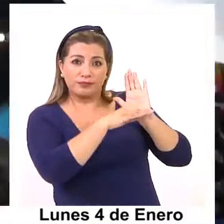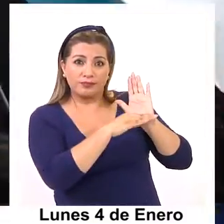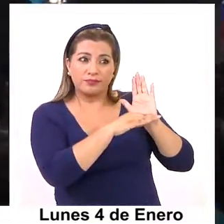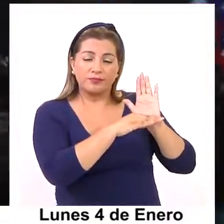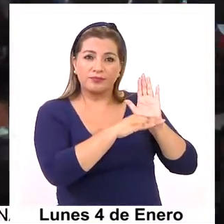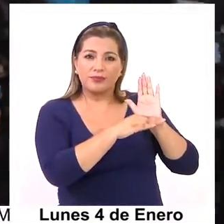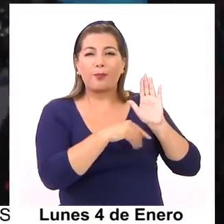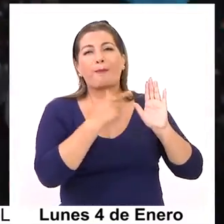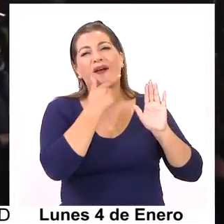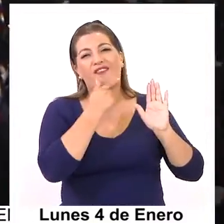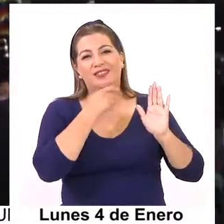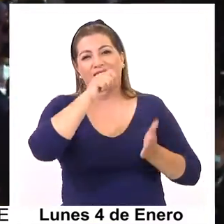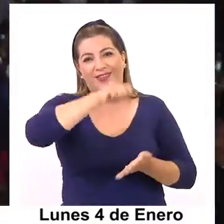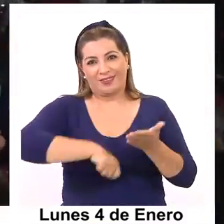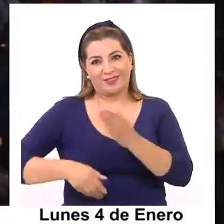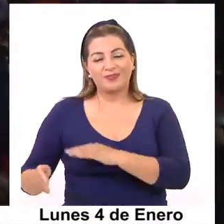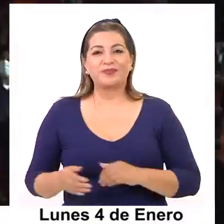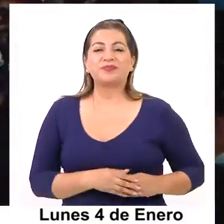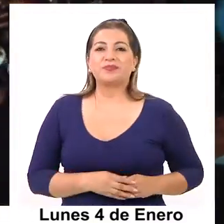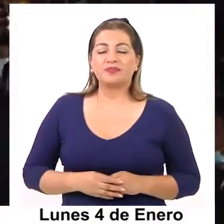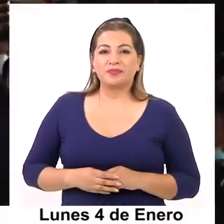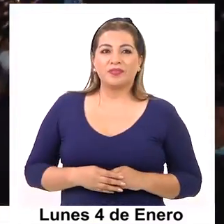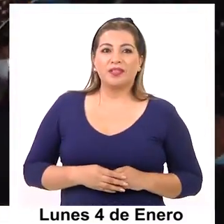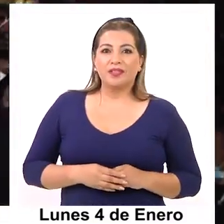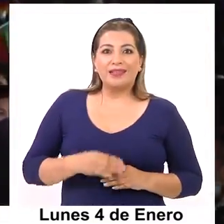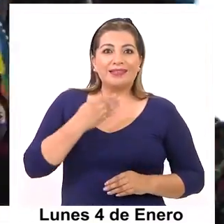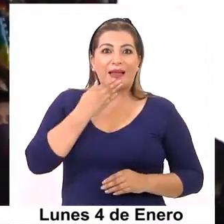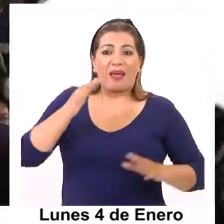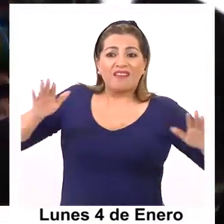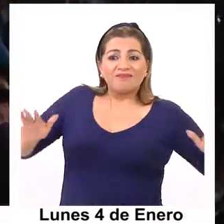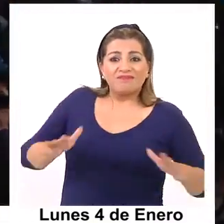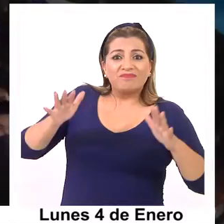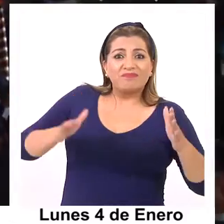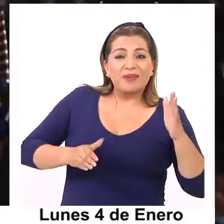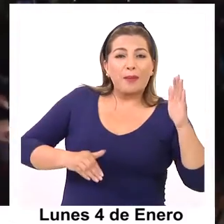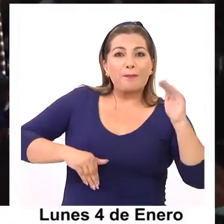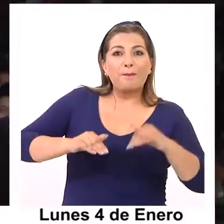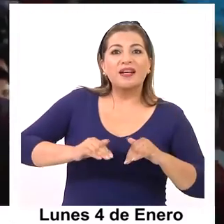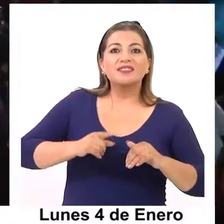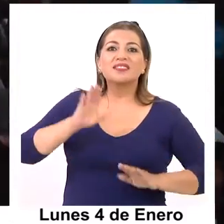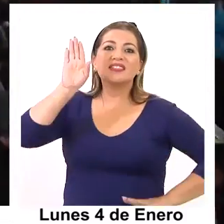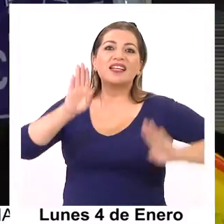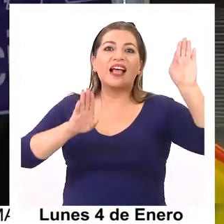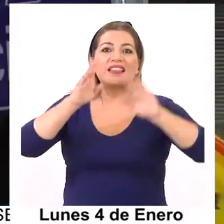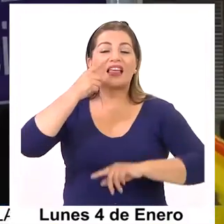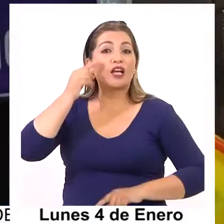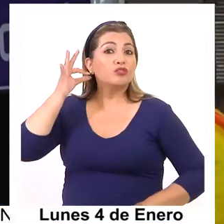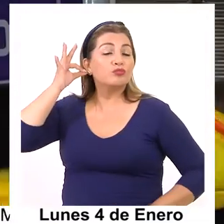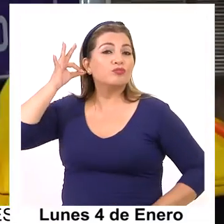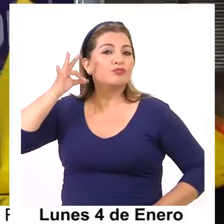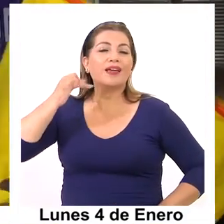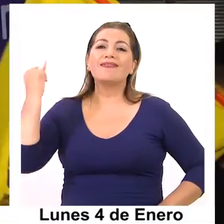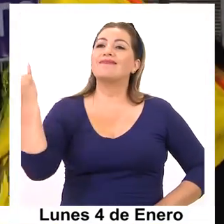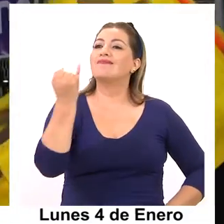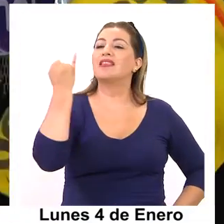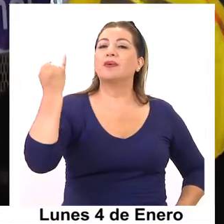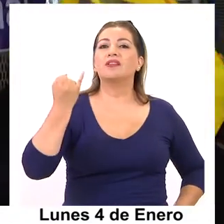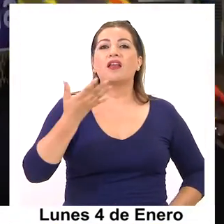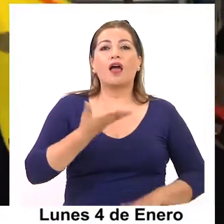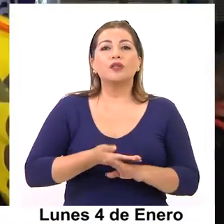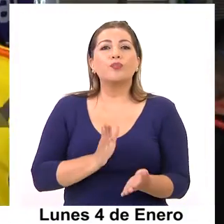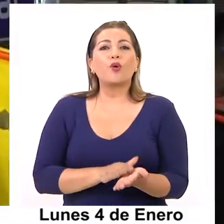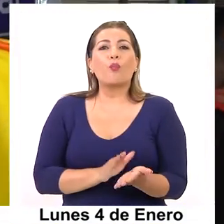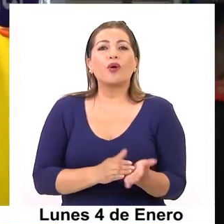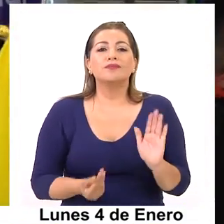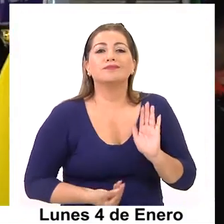digamos, es más fácil la inscripción. Respecto de las motivaciones, la mayoría de los candidatos independientes asume que las propuestas